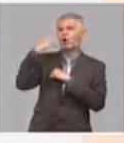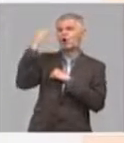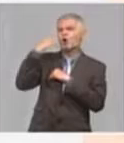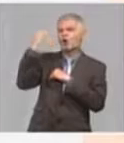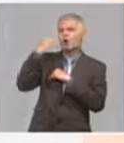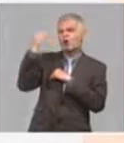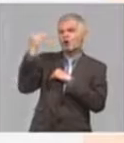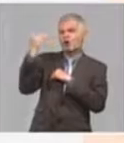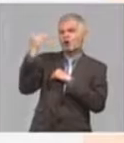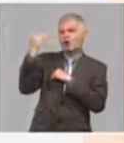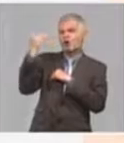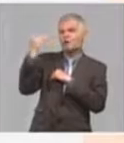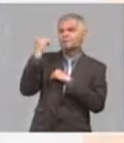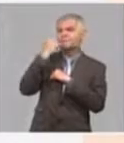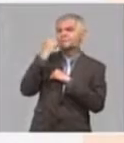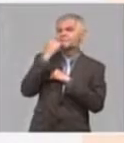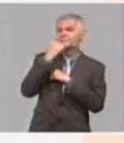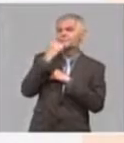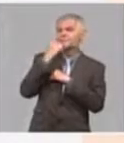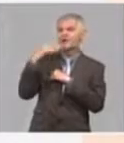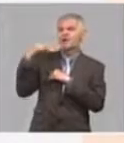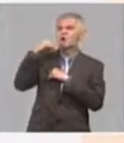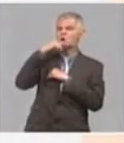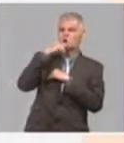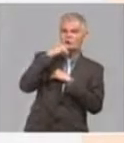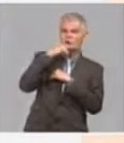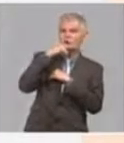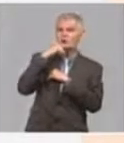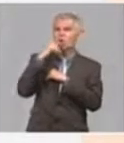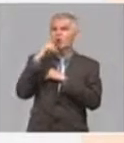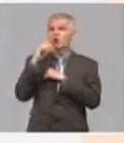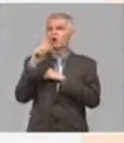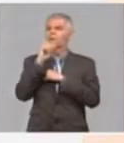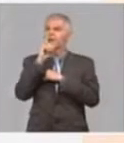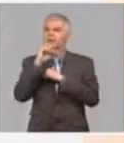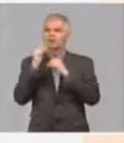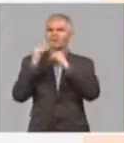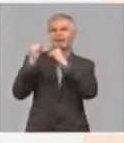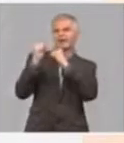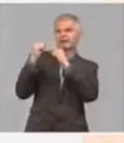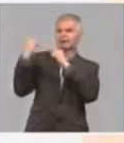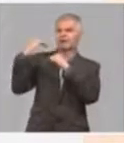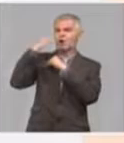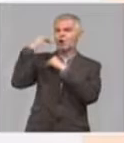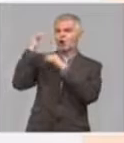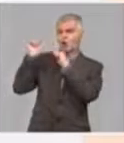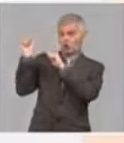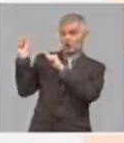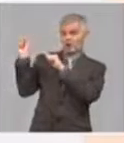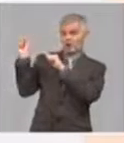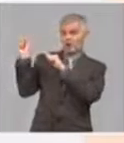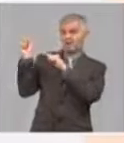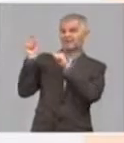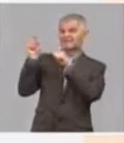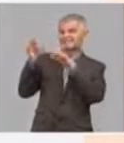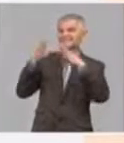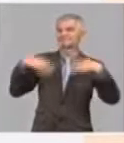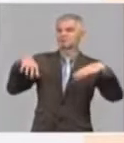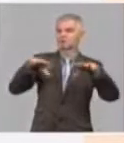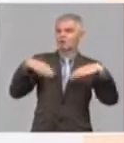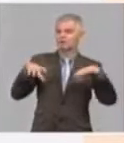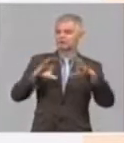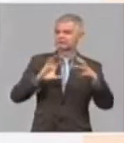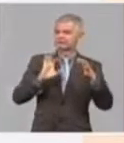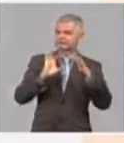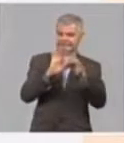colores, digamos, más rojos, más amarillos fuertes, bueno, pues plantean la situación de los